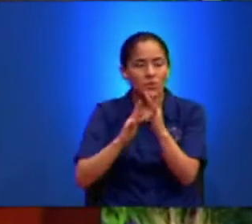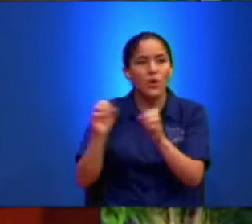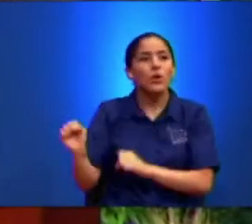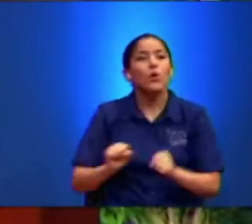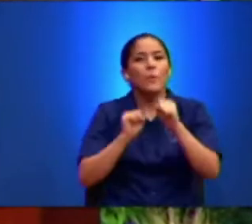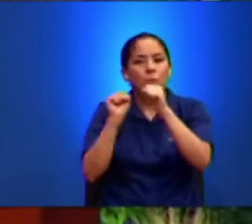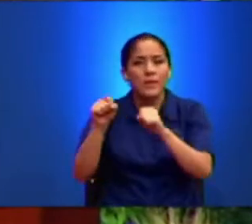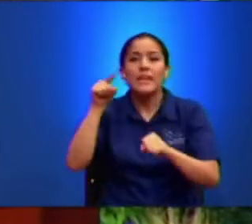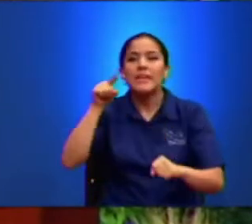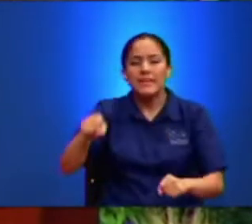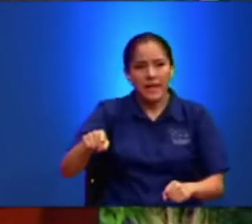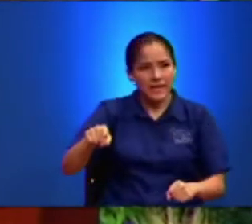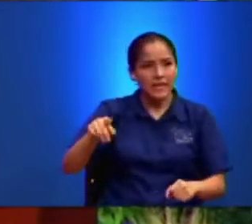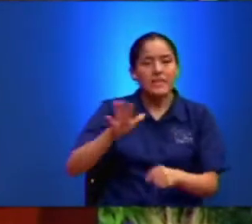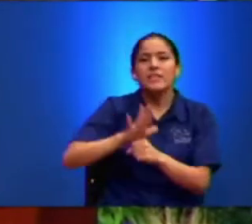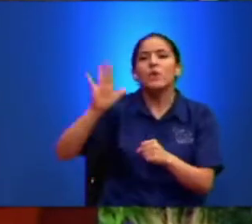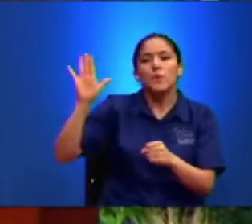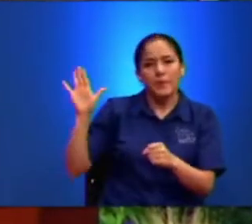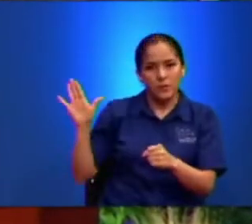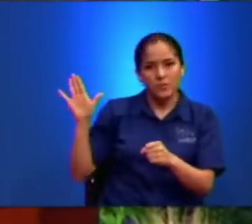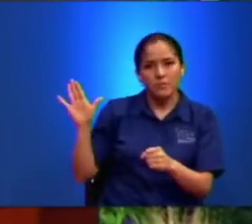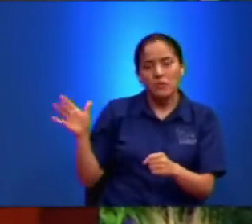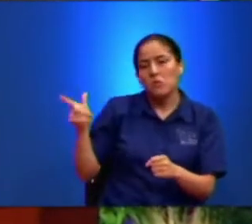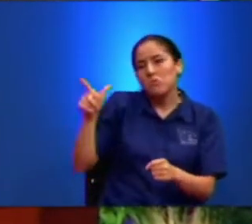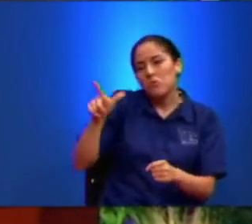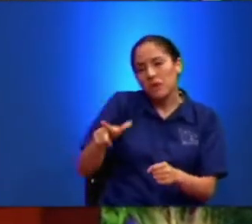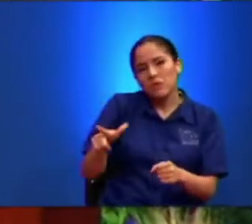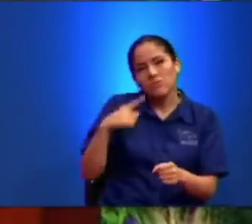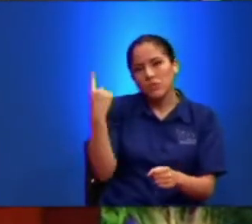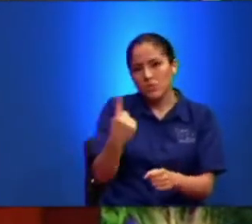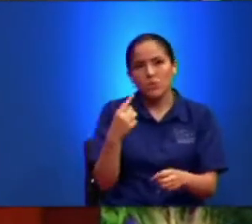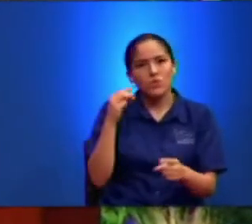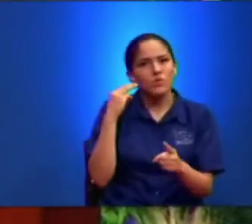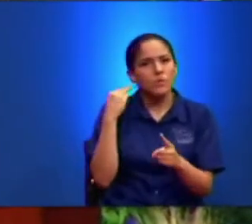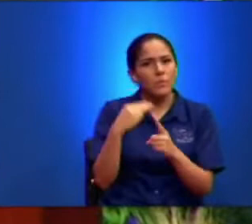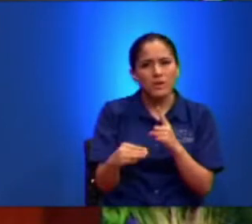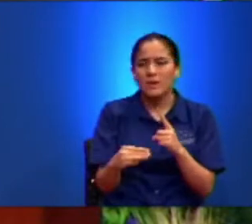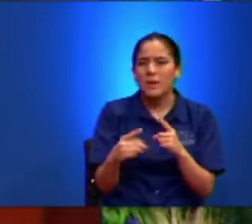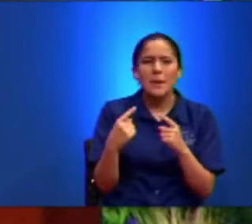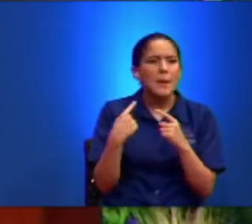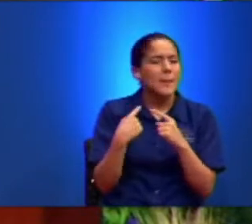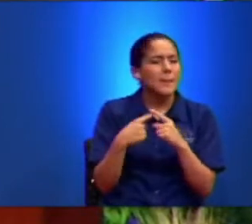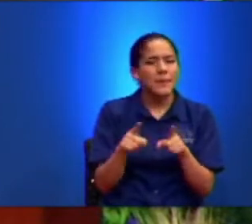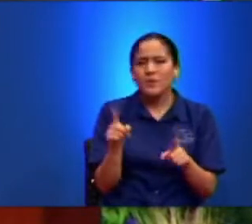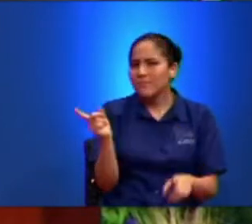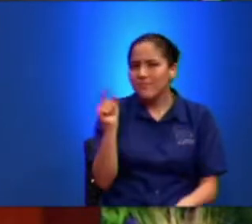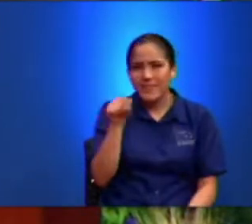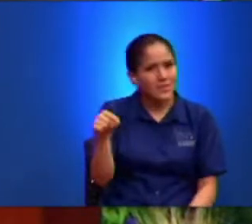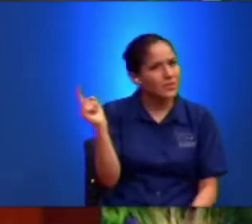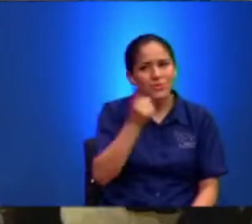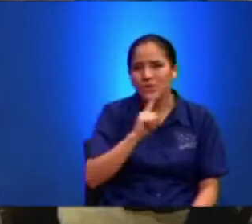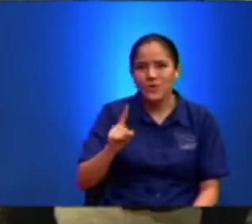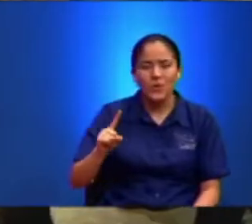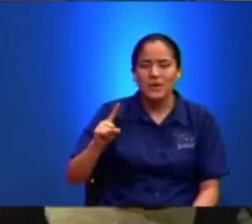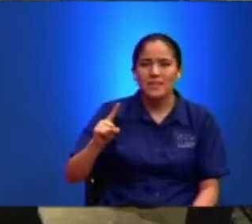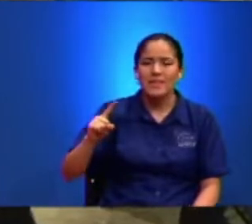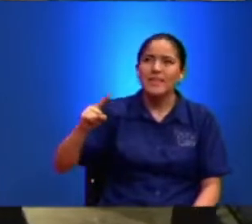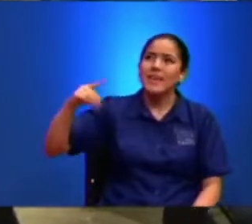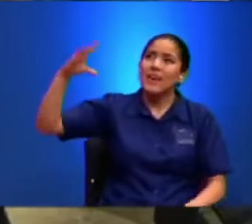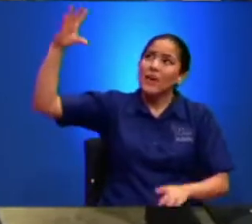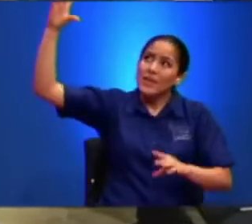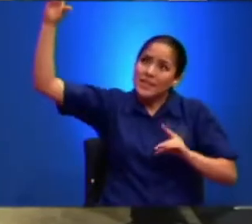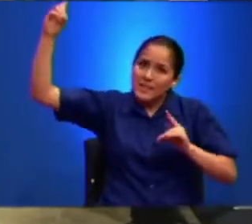Y Por Eso Después A Todos Se Los Echaron Pero Eso No Es Venir El Reino Lo Vamos A leer En El Otro Versículo Aquí